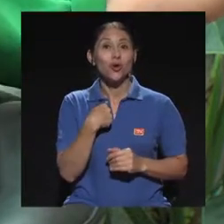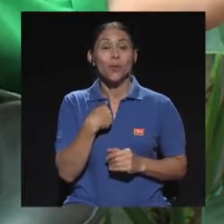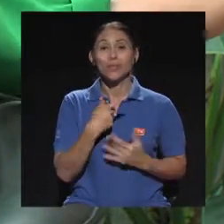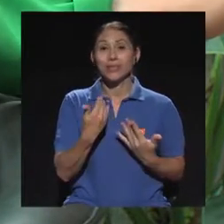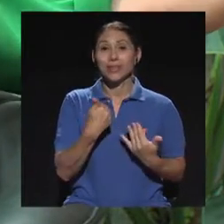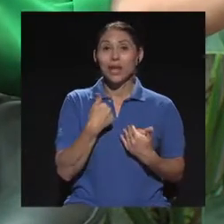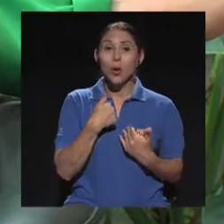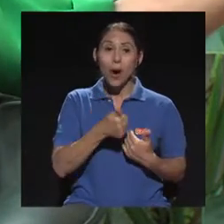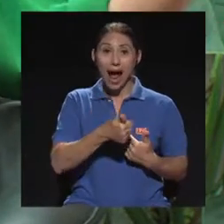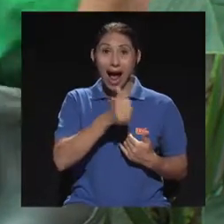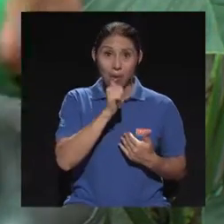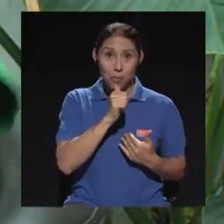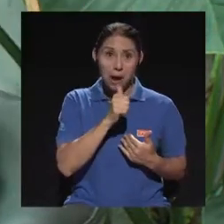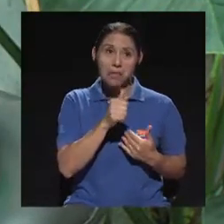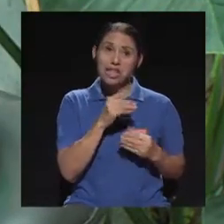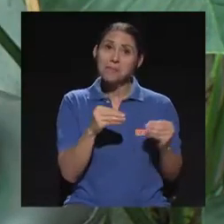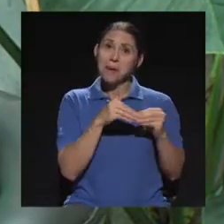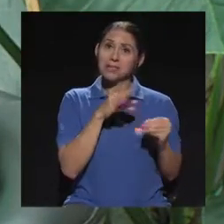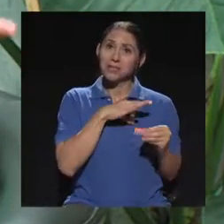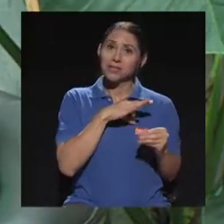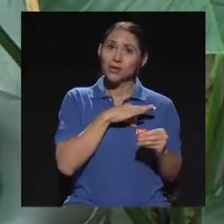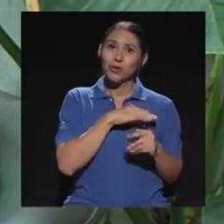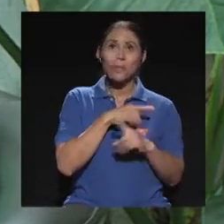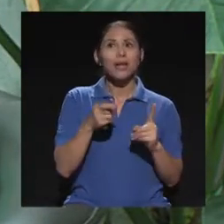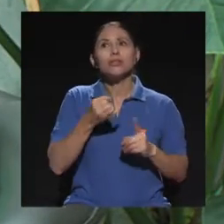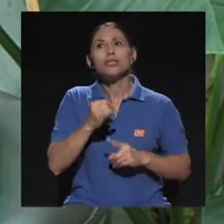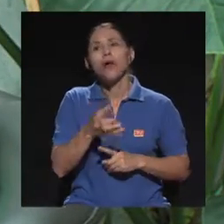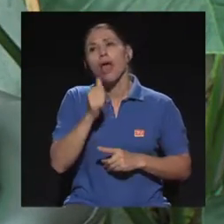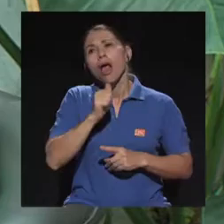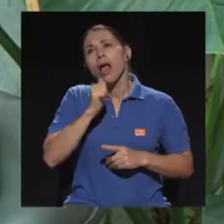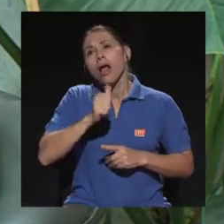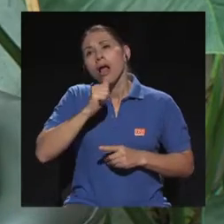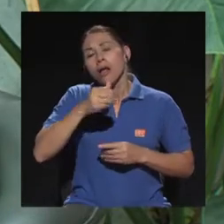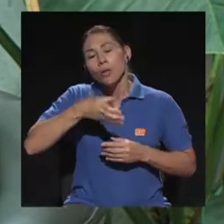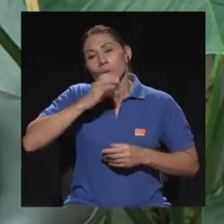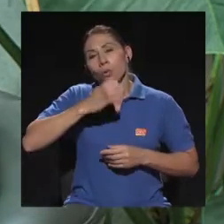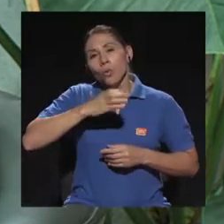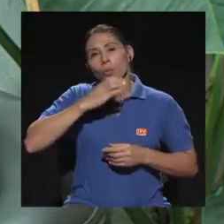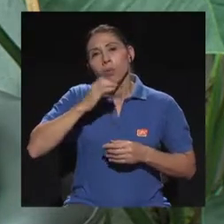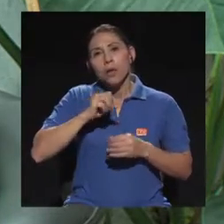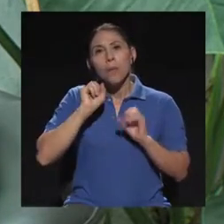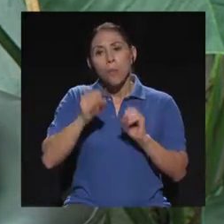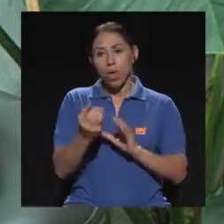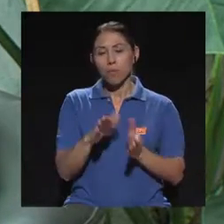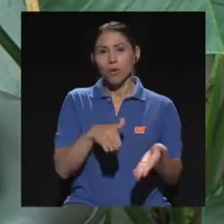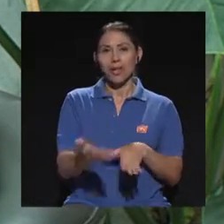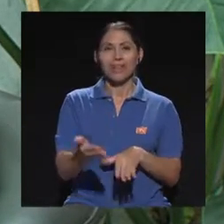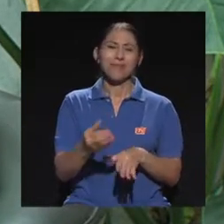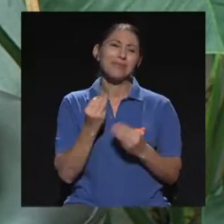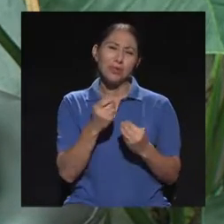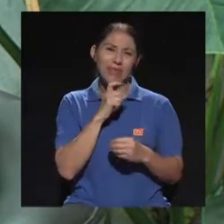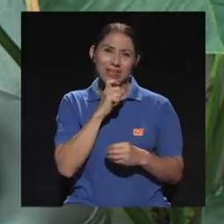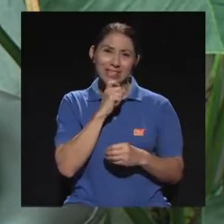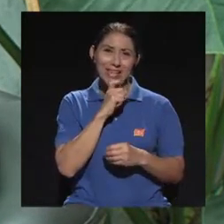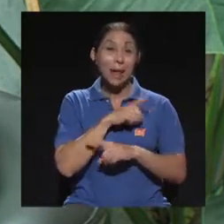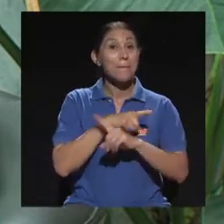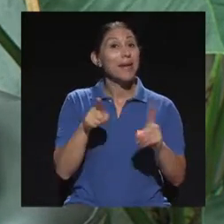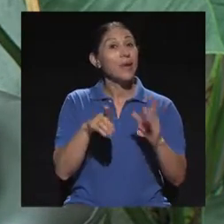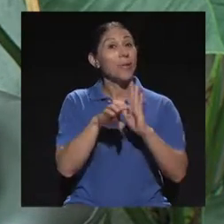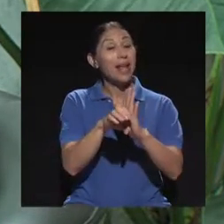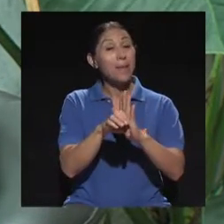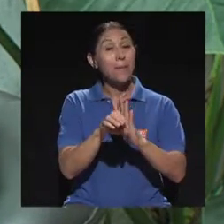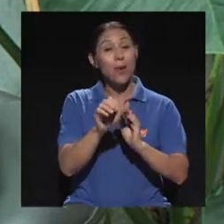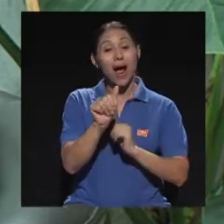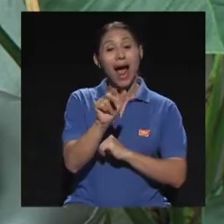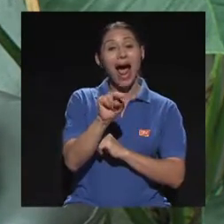es muy amplio. Mientras que el anís de estrella, por ejemplo, tiene un índice terapéutico estrecho, porque la cantidad que mata y la